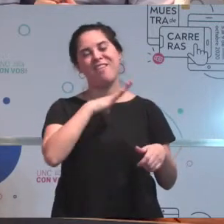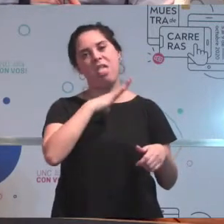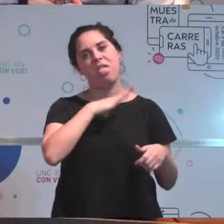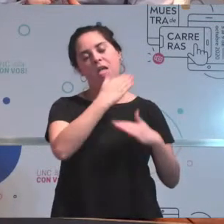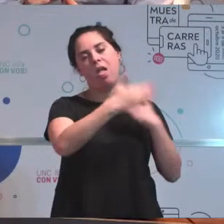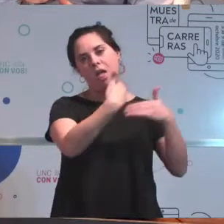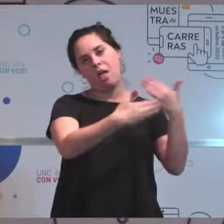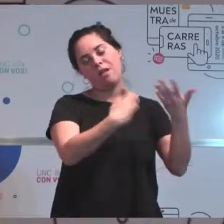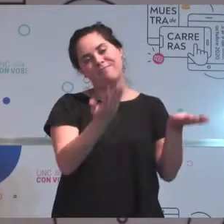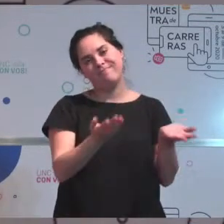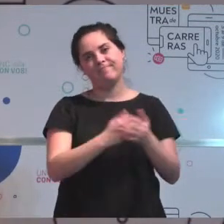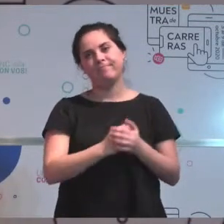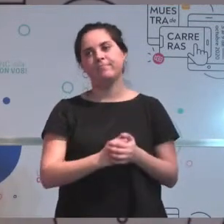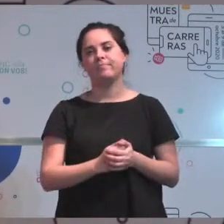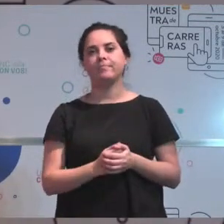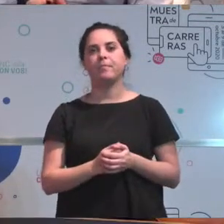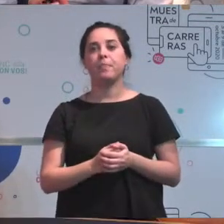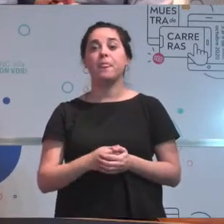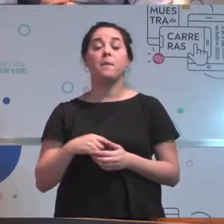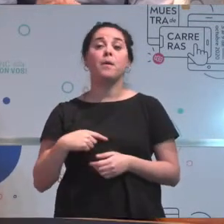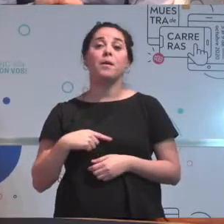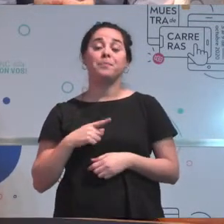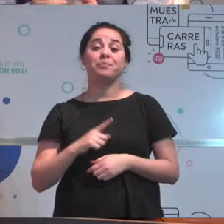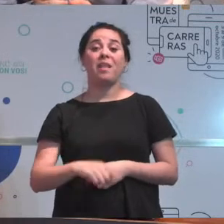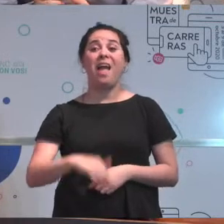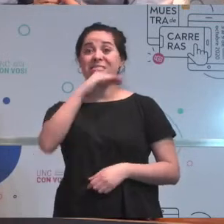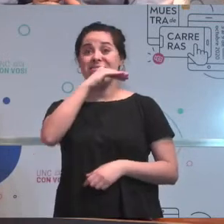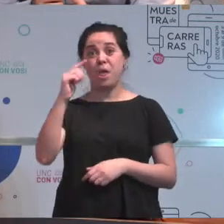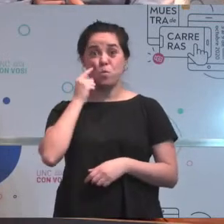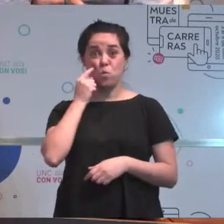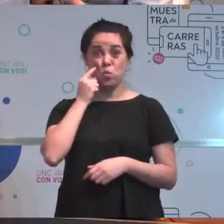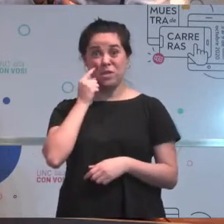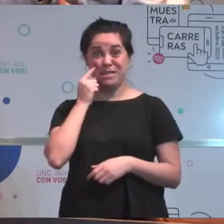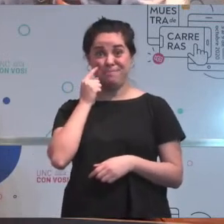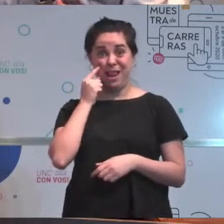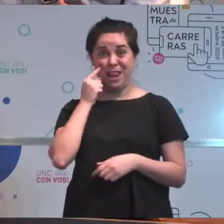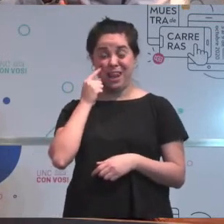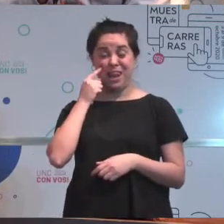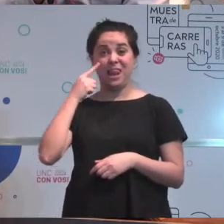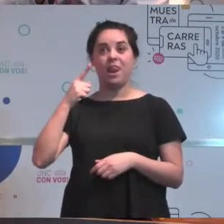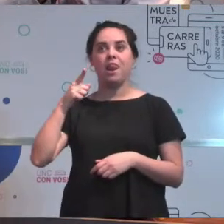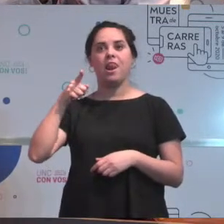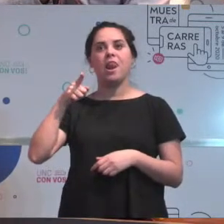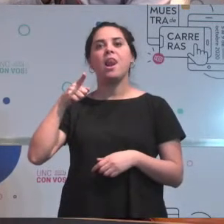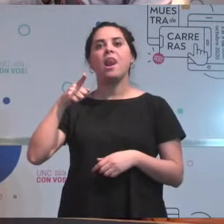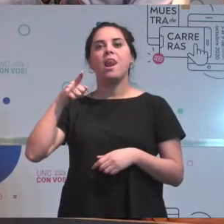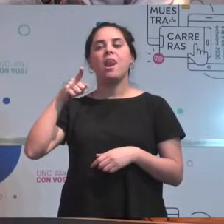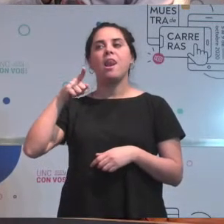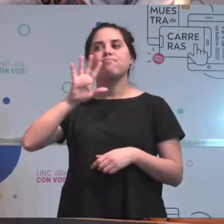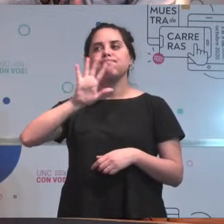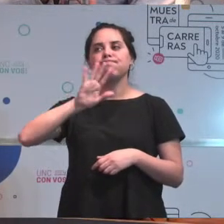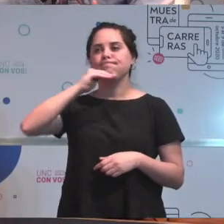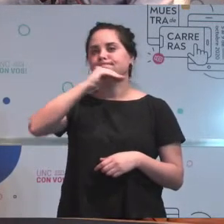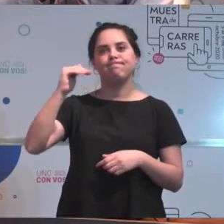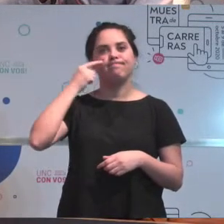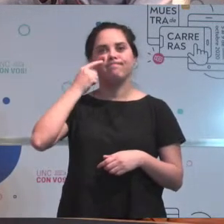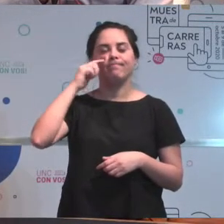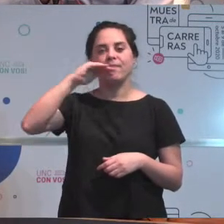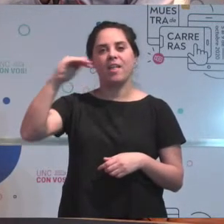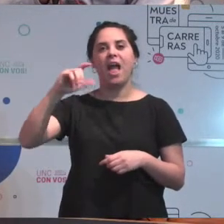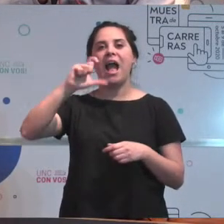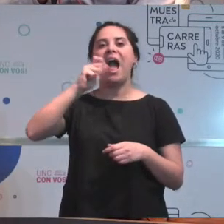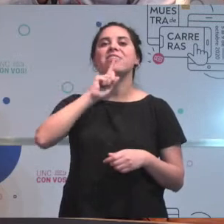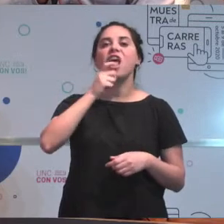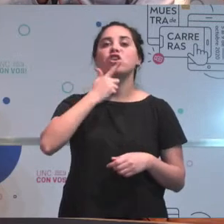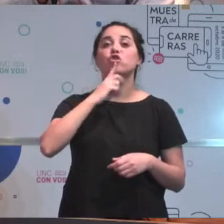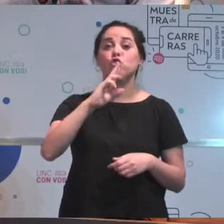Sí, tanto a nivel municipal en la parte de catastro, planeamiento. Bueno, tenemos la Dirección General de